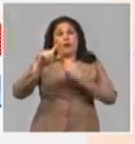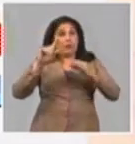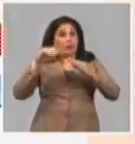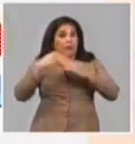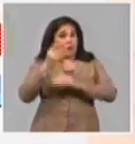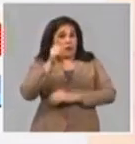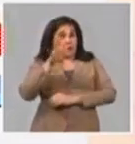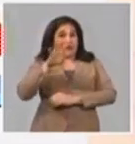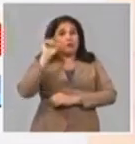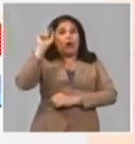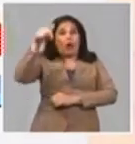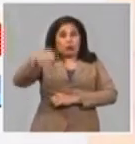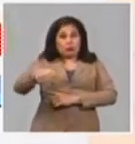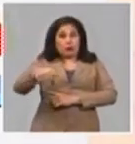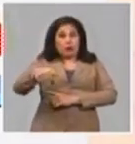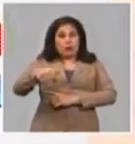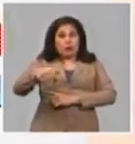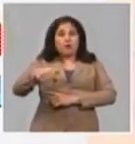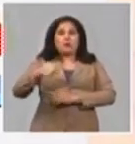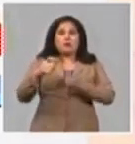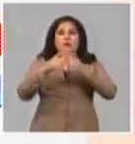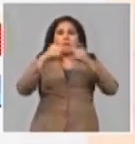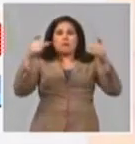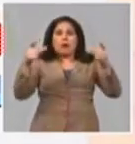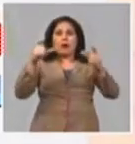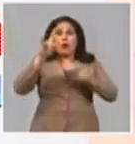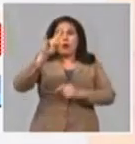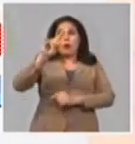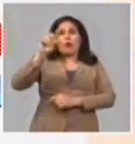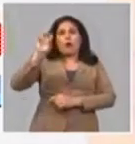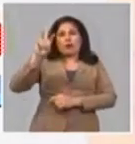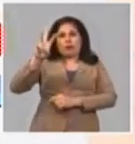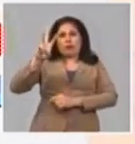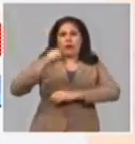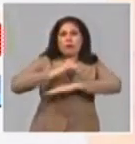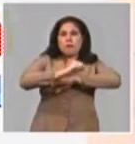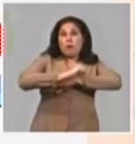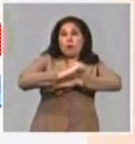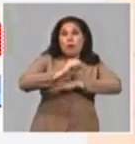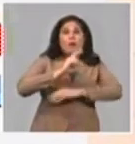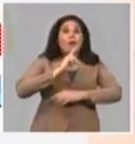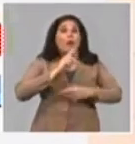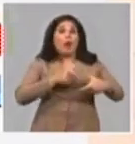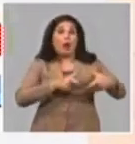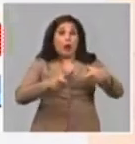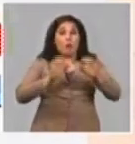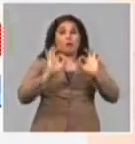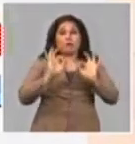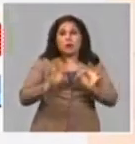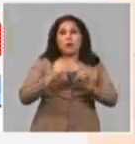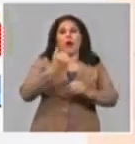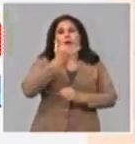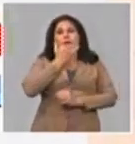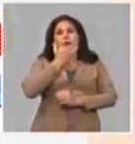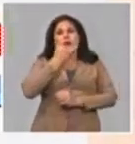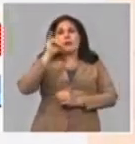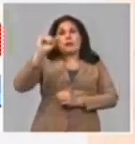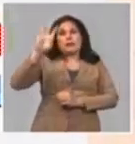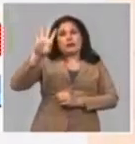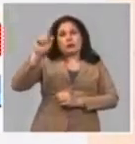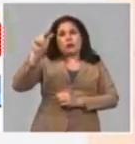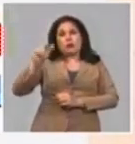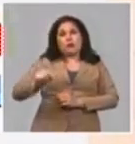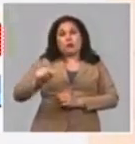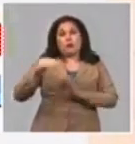14, a la fecha, han crecido 93 estaciones de bombeo afectadas, con más de 74 mil